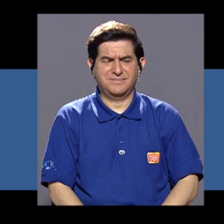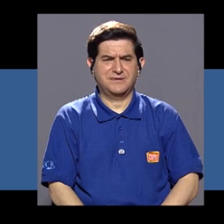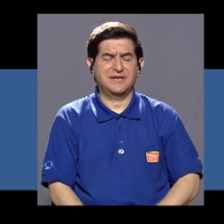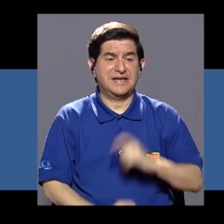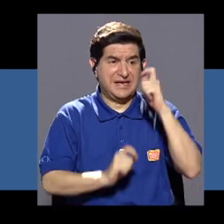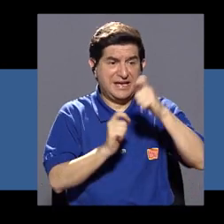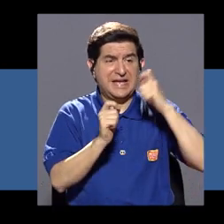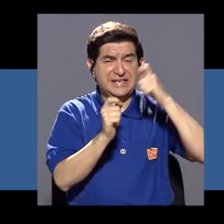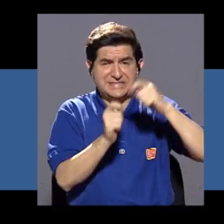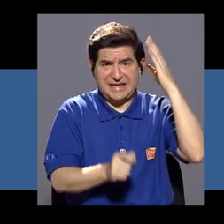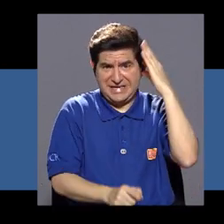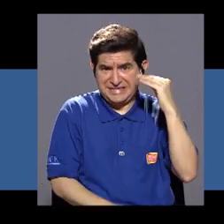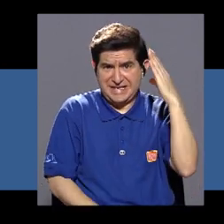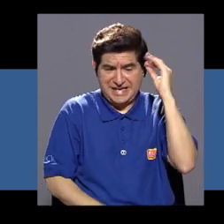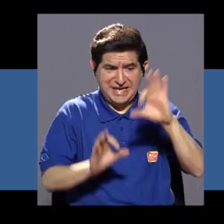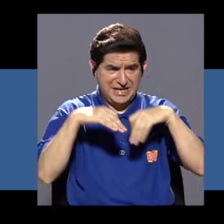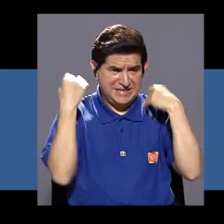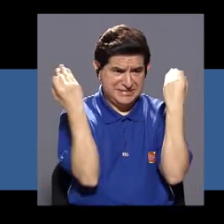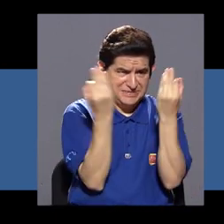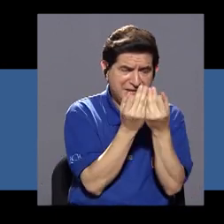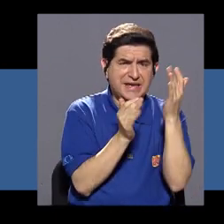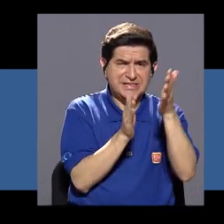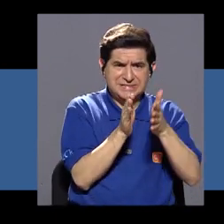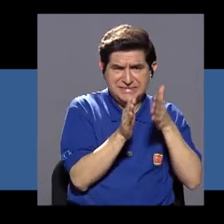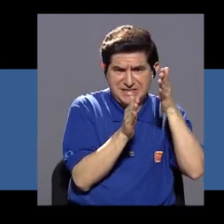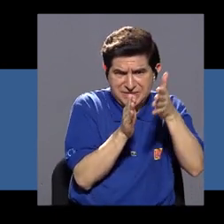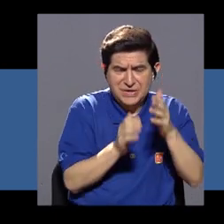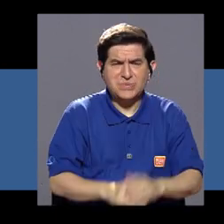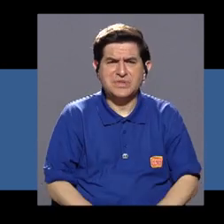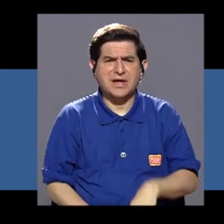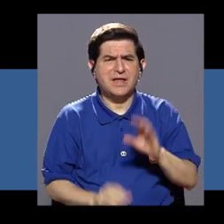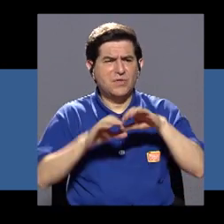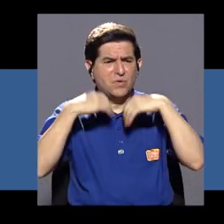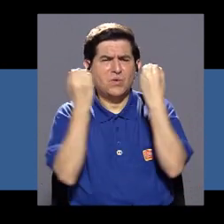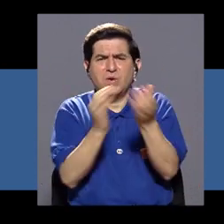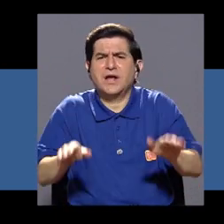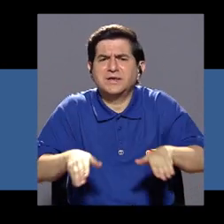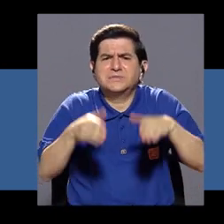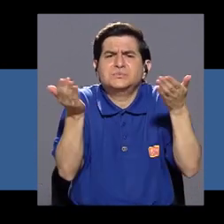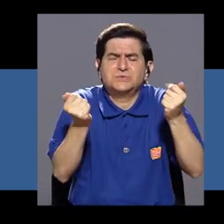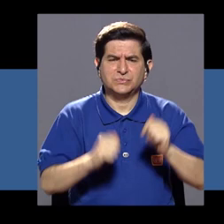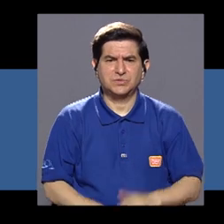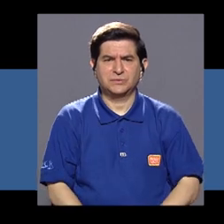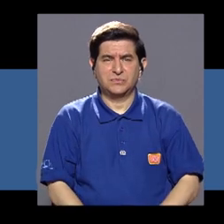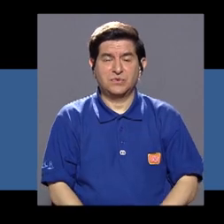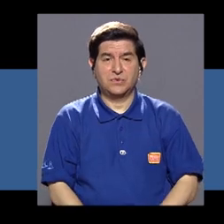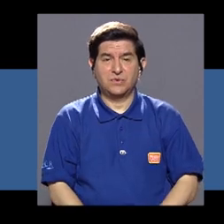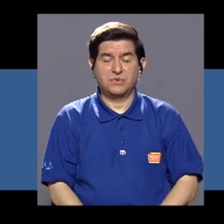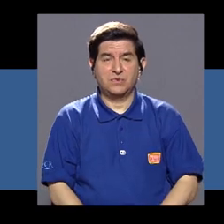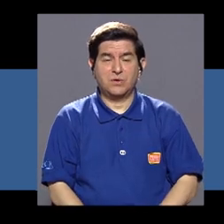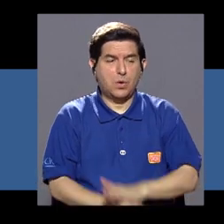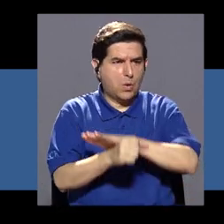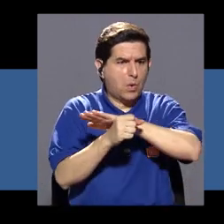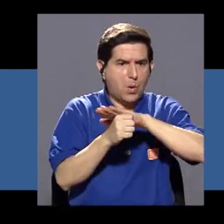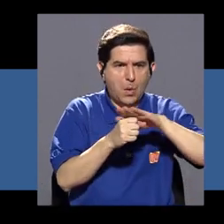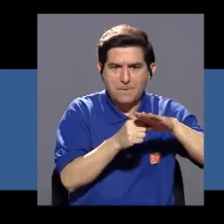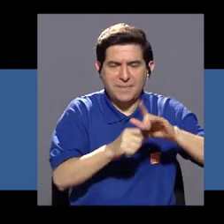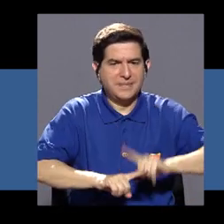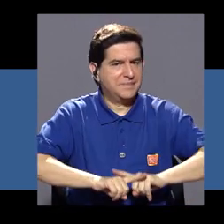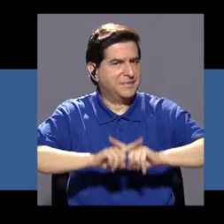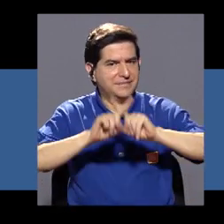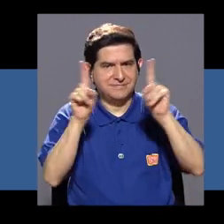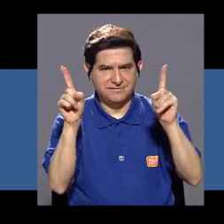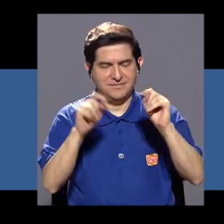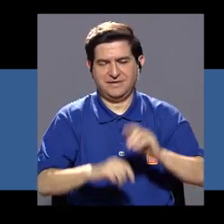ha sido justamente esa experiencia familiar de cuido, por ejemplo, cómo se han organizado? Bueno, ha sido totalmente